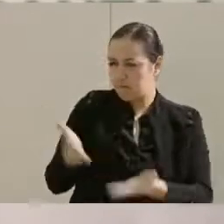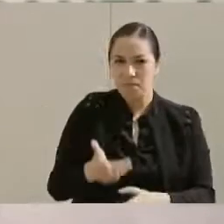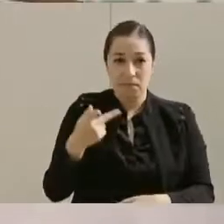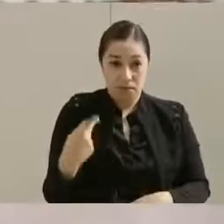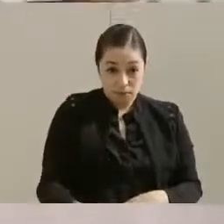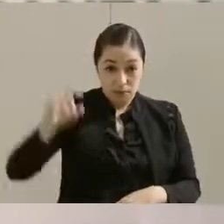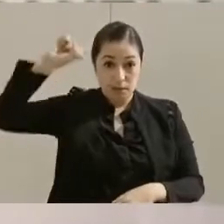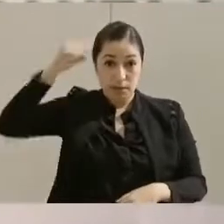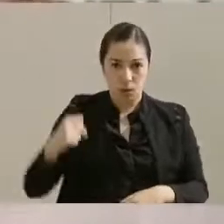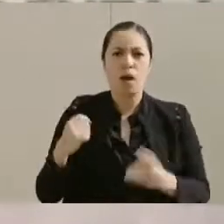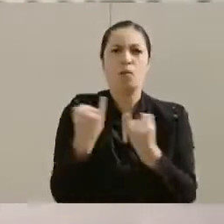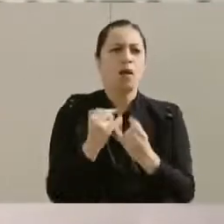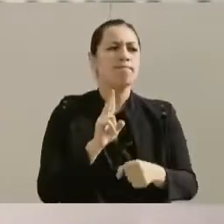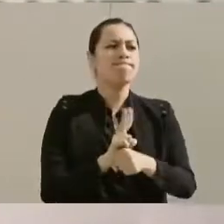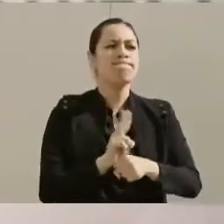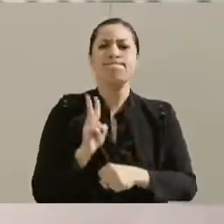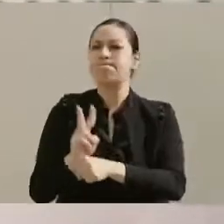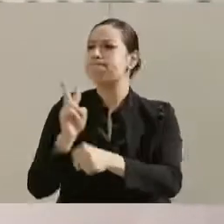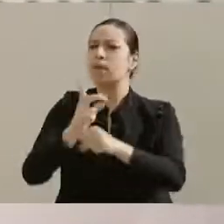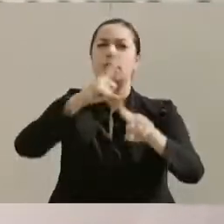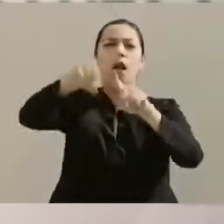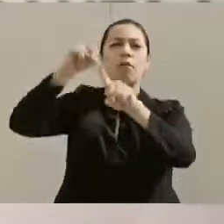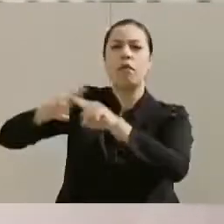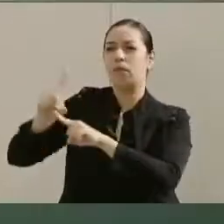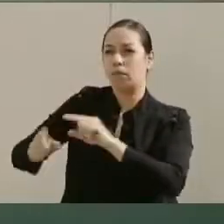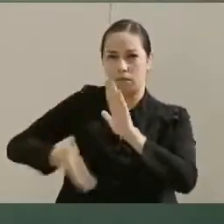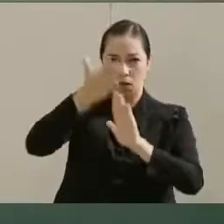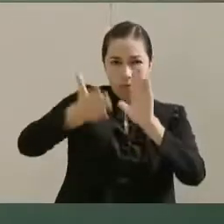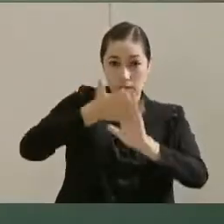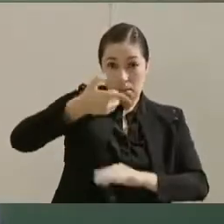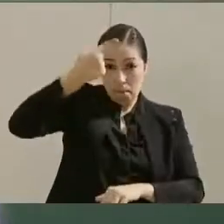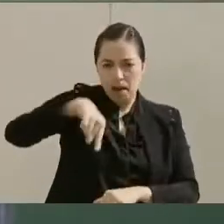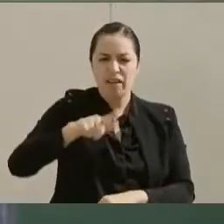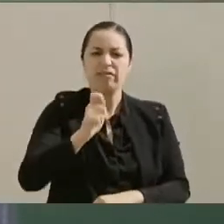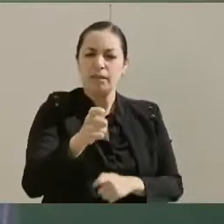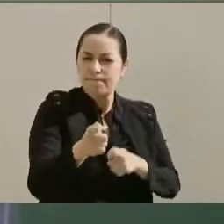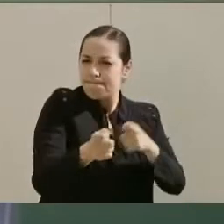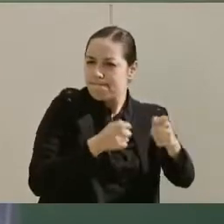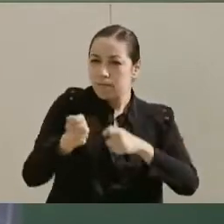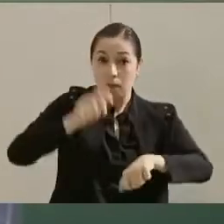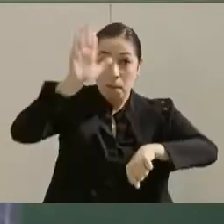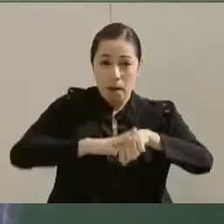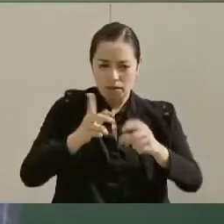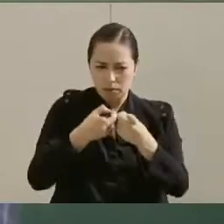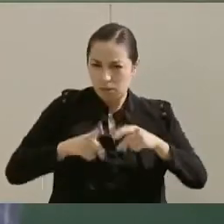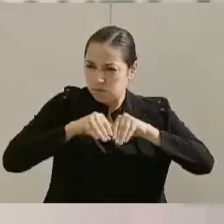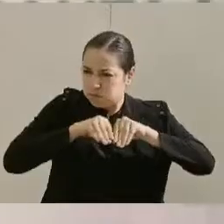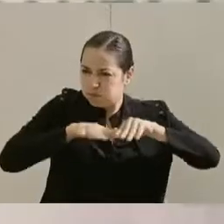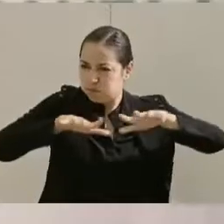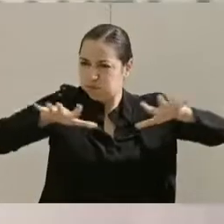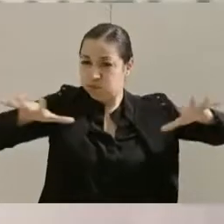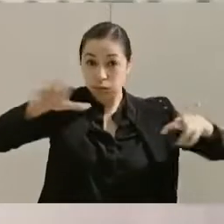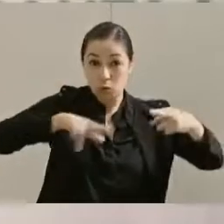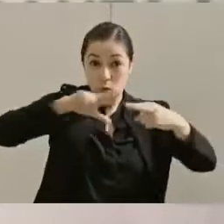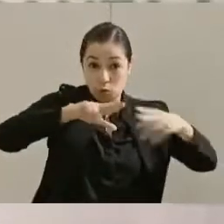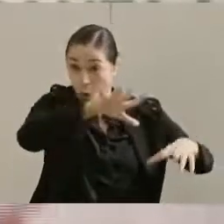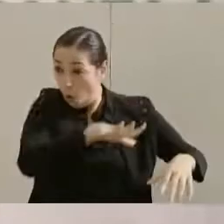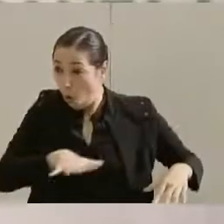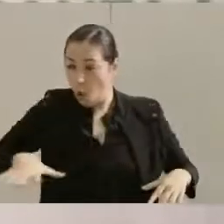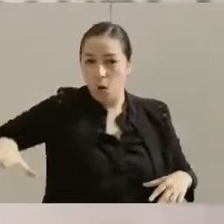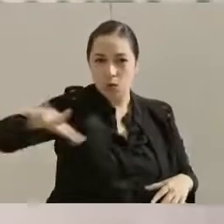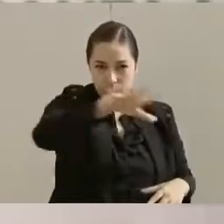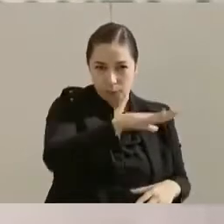supervisar otras que realmente generarán un amplio desarrollo regional. Así es que, pues,